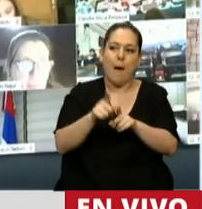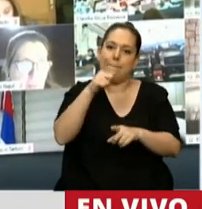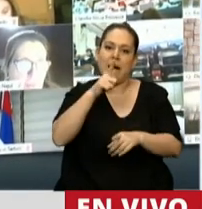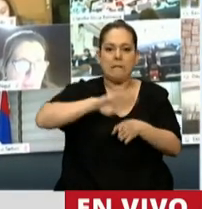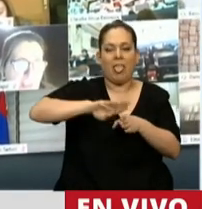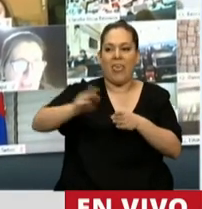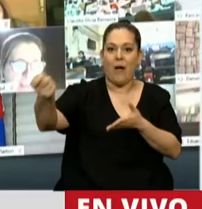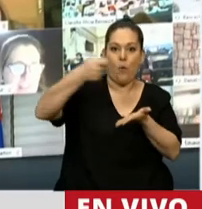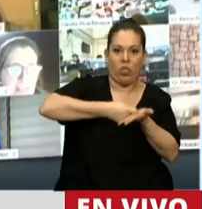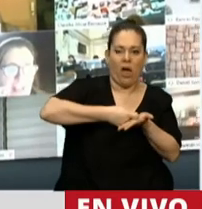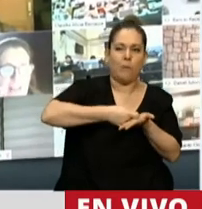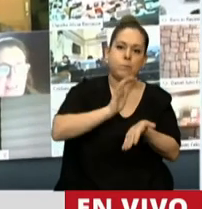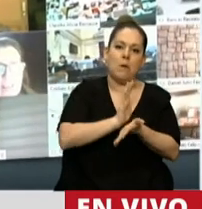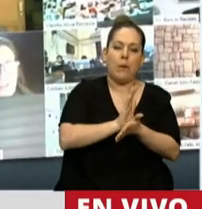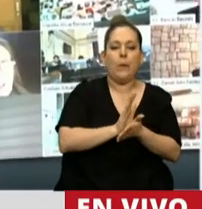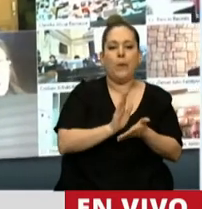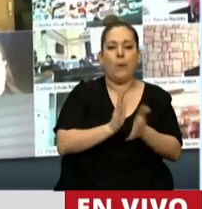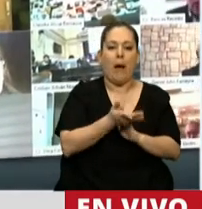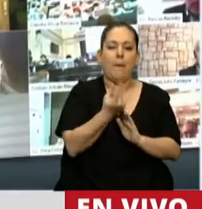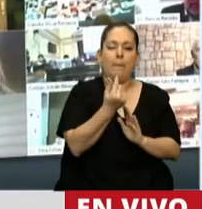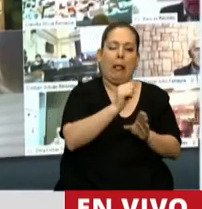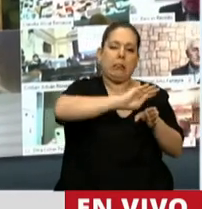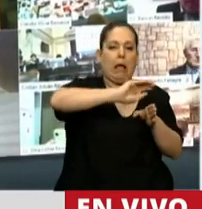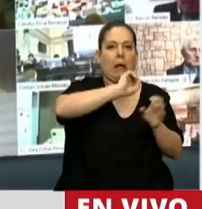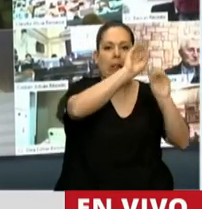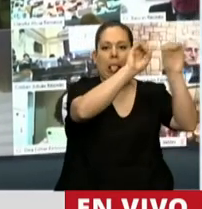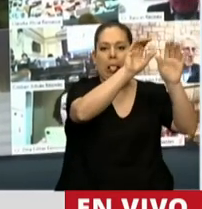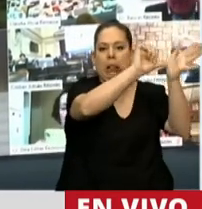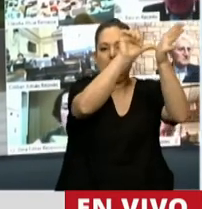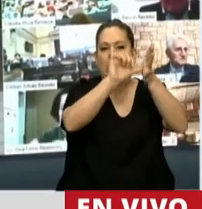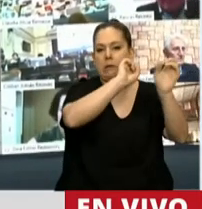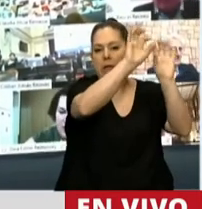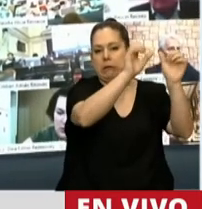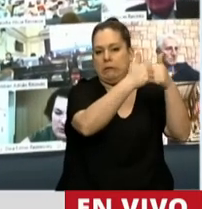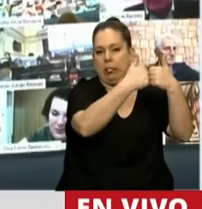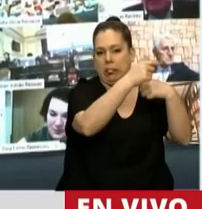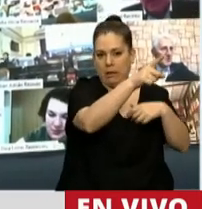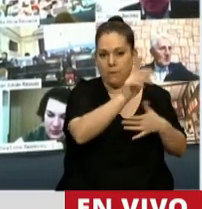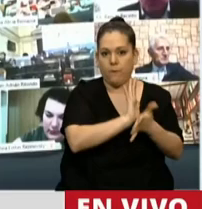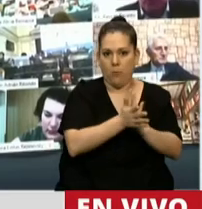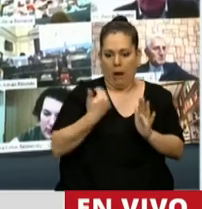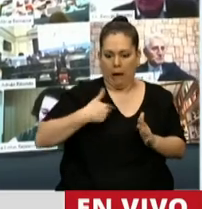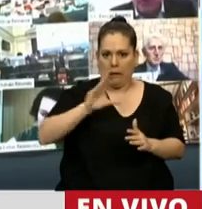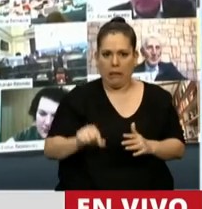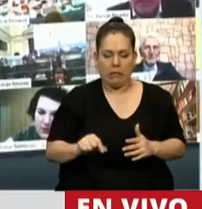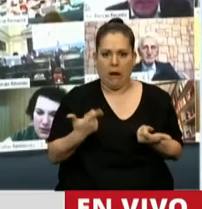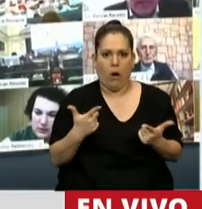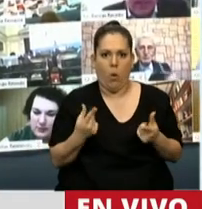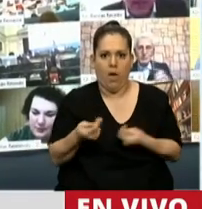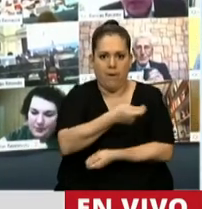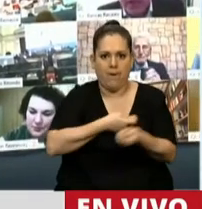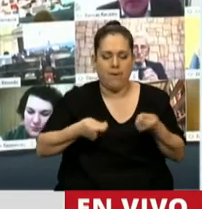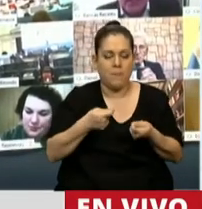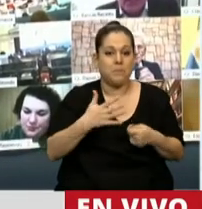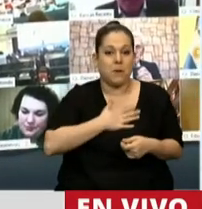y que luego salen por la fuga de capitales dejando tierra arrasada. Por último, señor Presidente, quiero decir que en mi provincia,